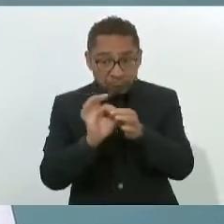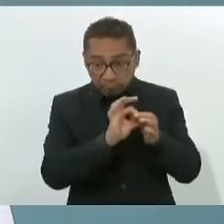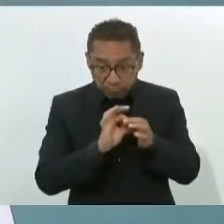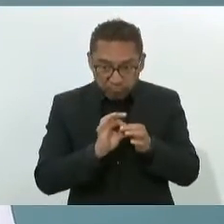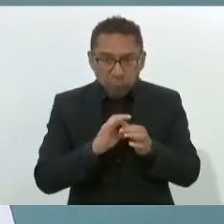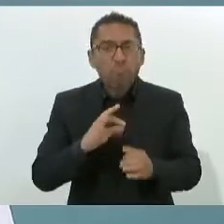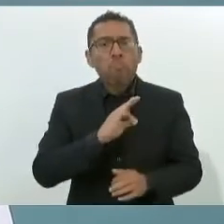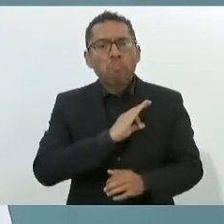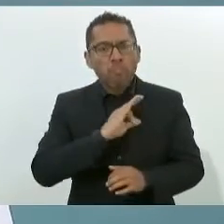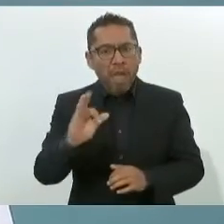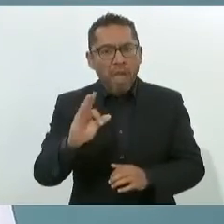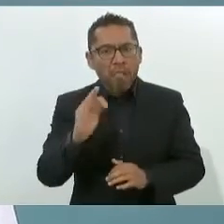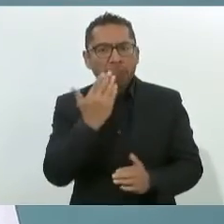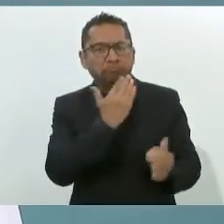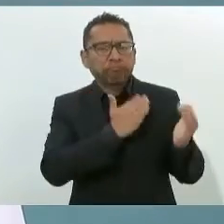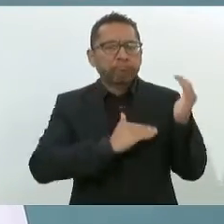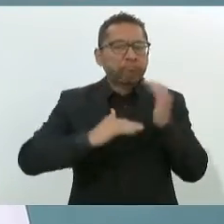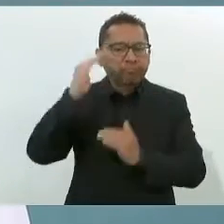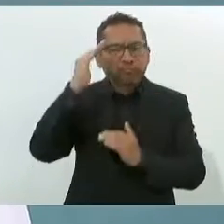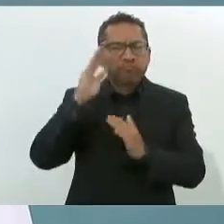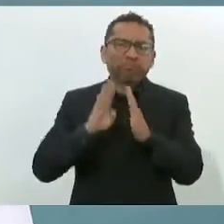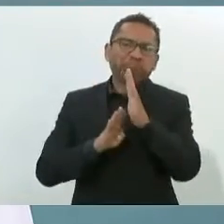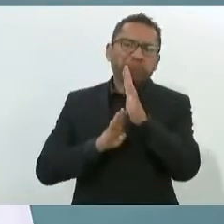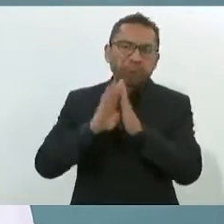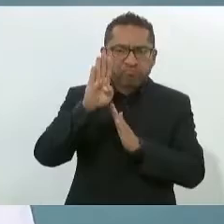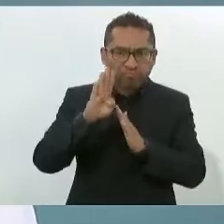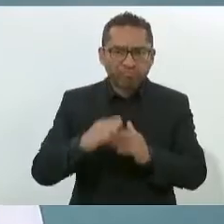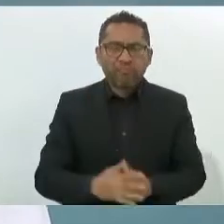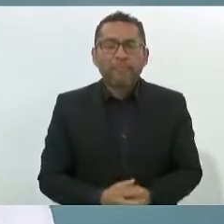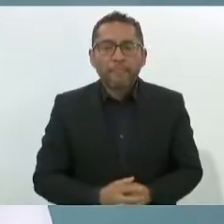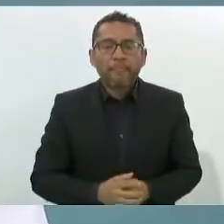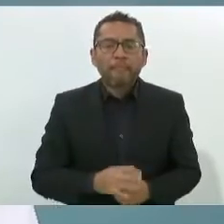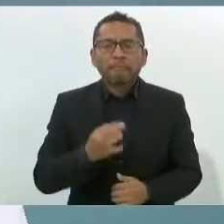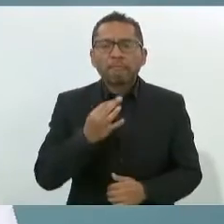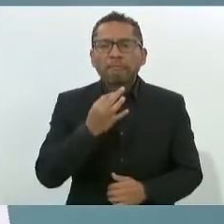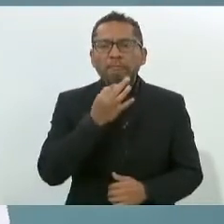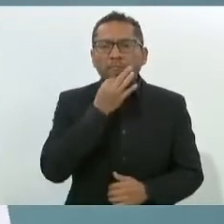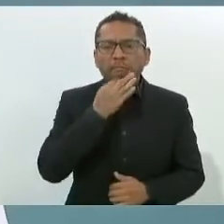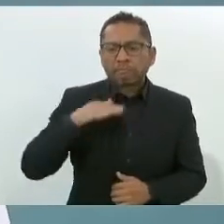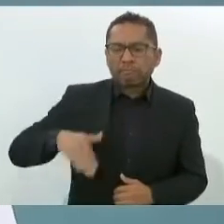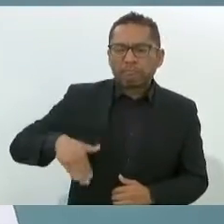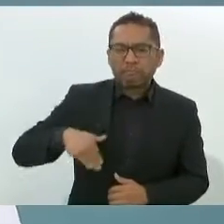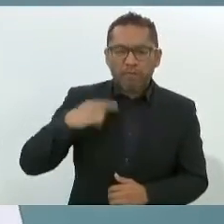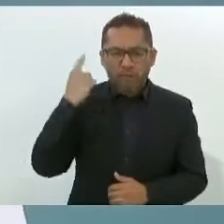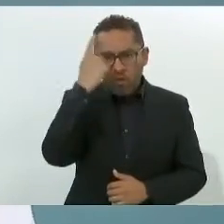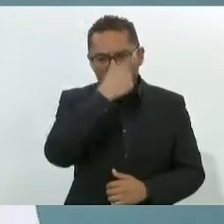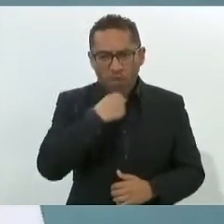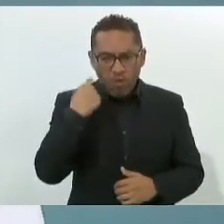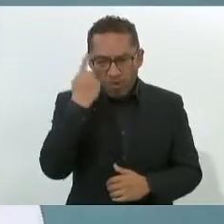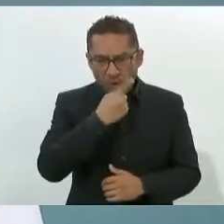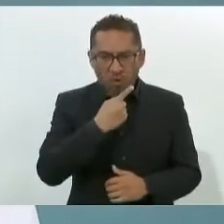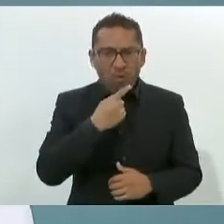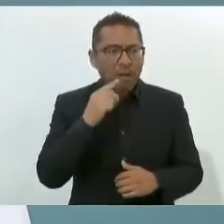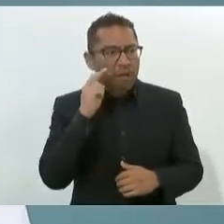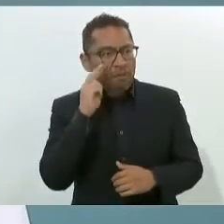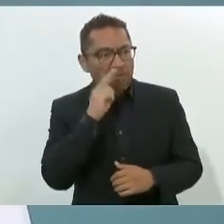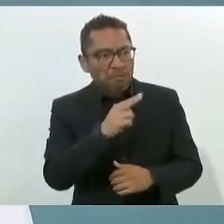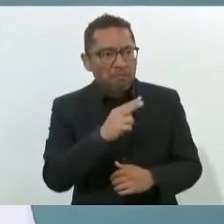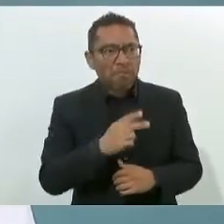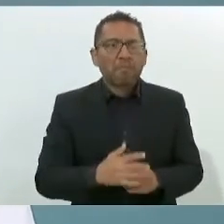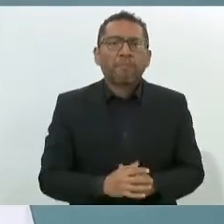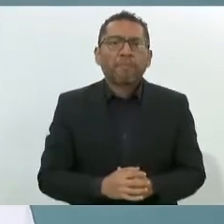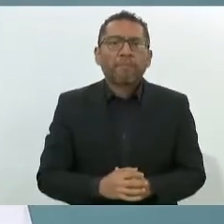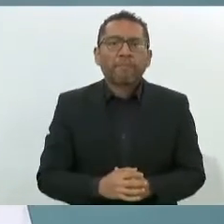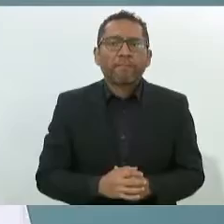remontar este reto. Hace unos momentos, hace unas horas, en Marabatío les compartía